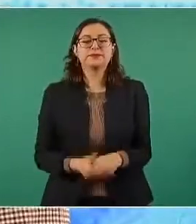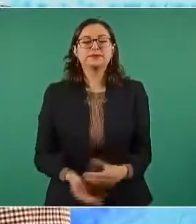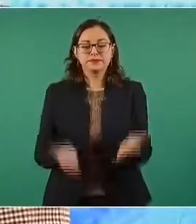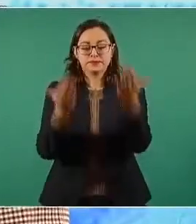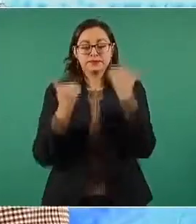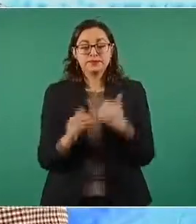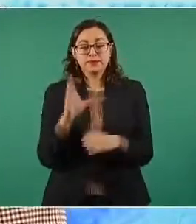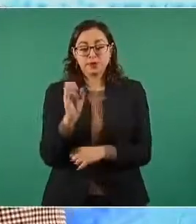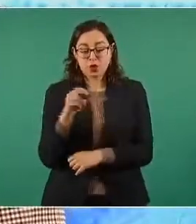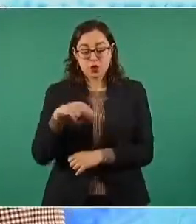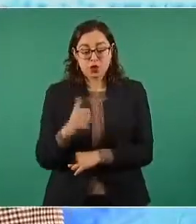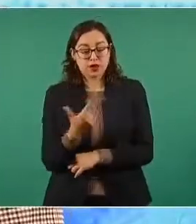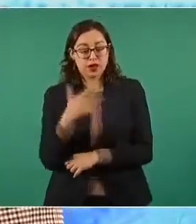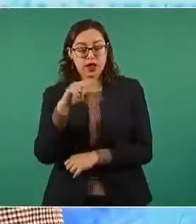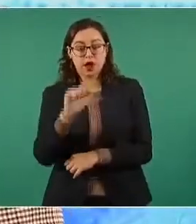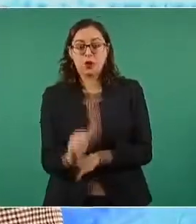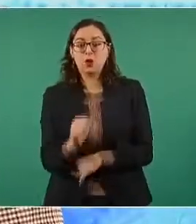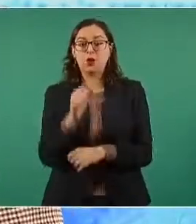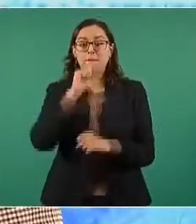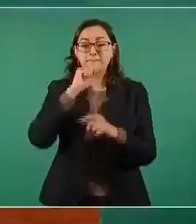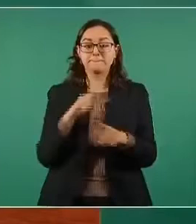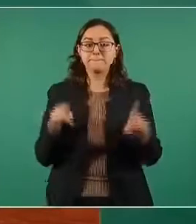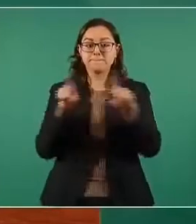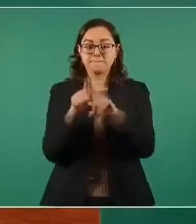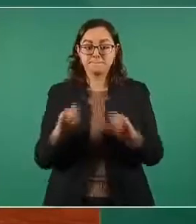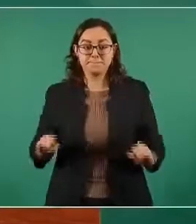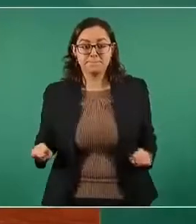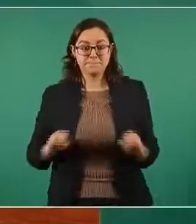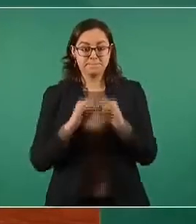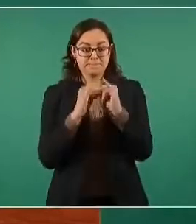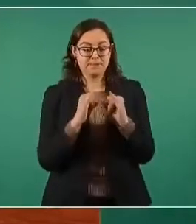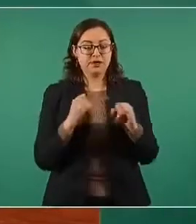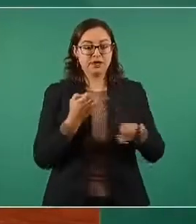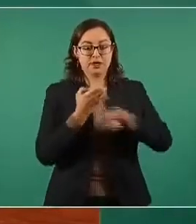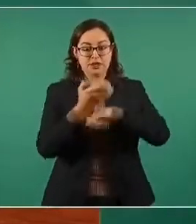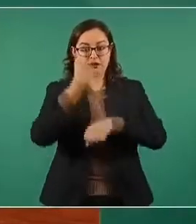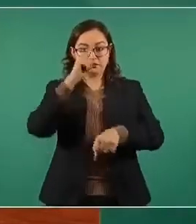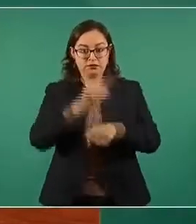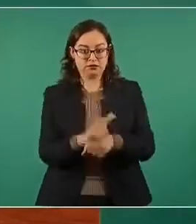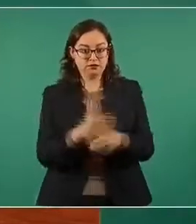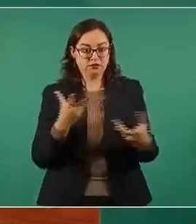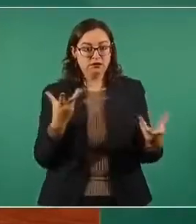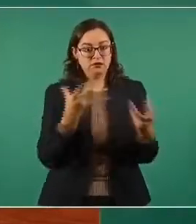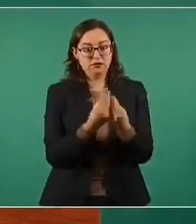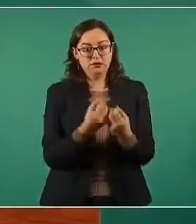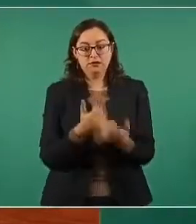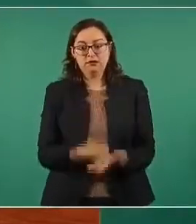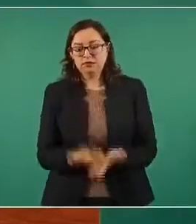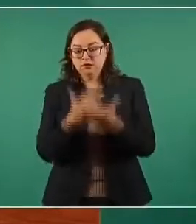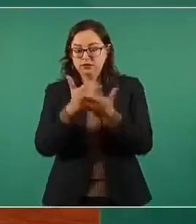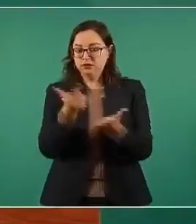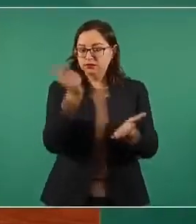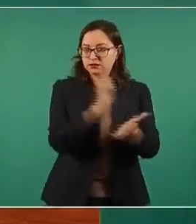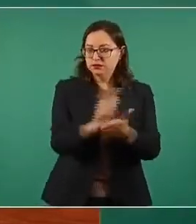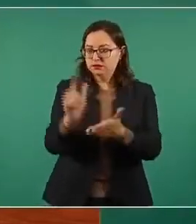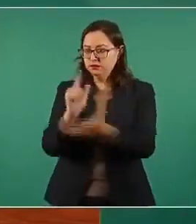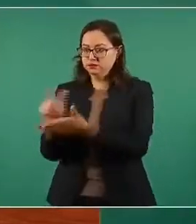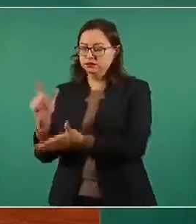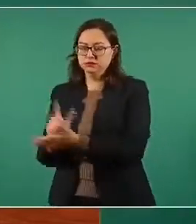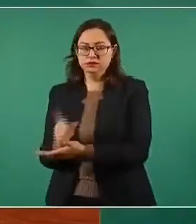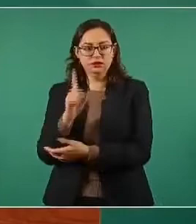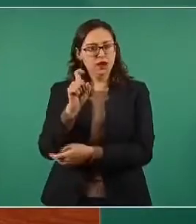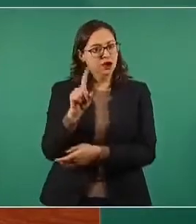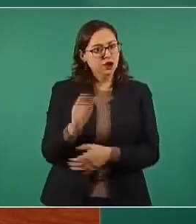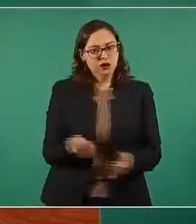dependencias de agua y saneamiento en los estados, realizan actividades de desasolve. Asimismo, entre